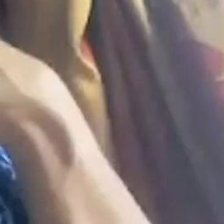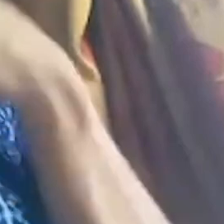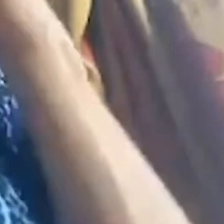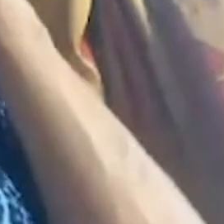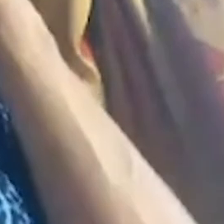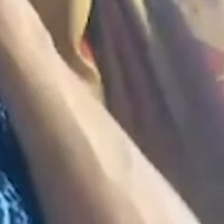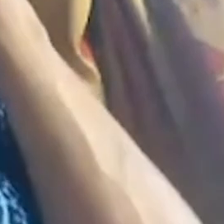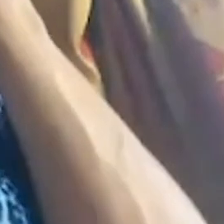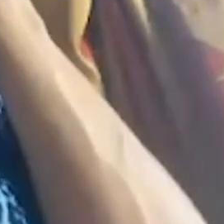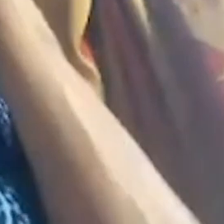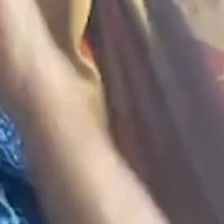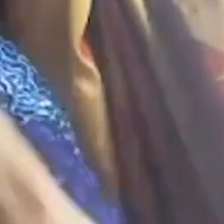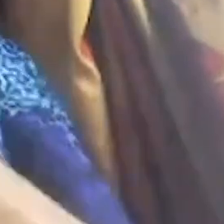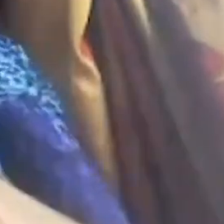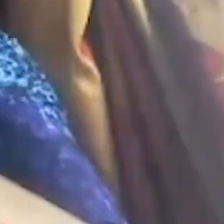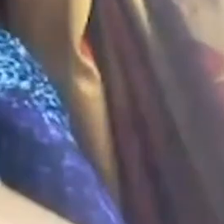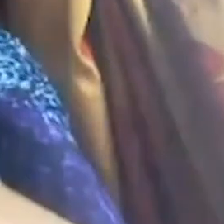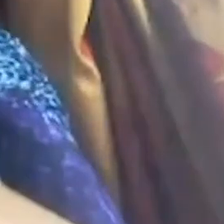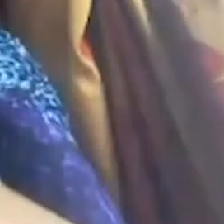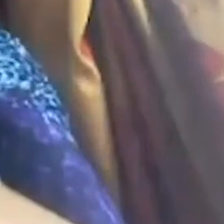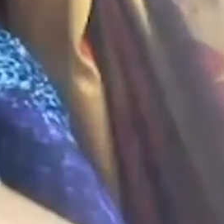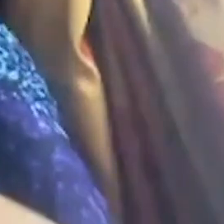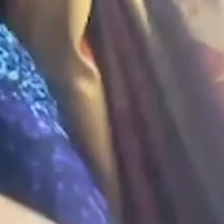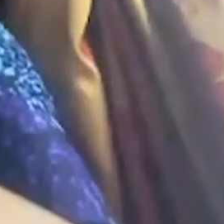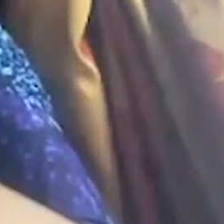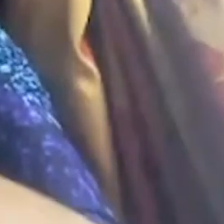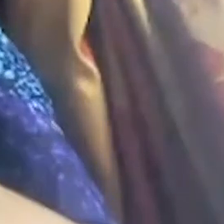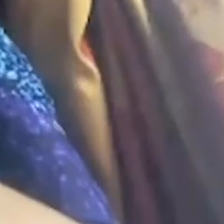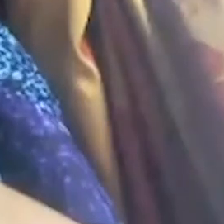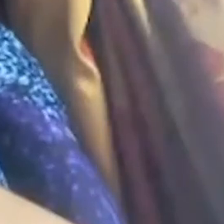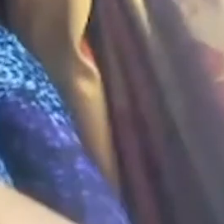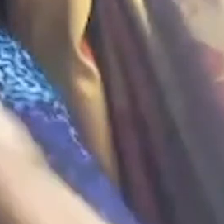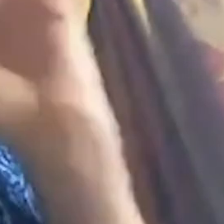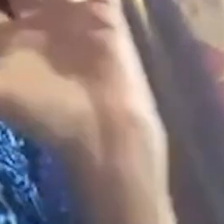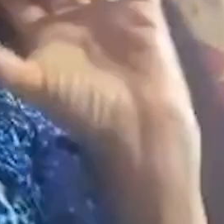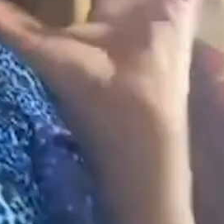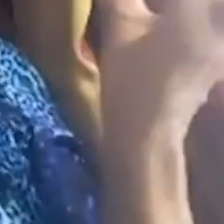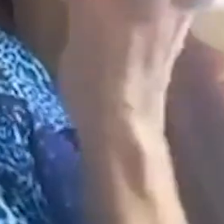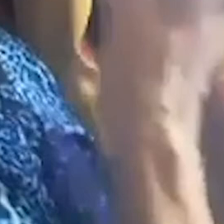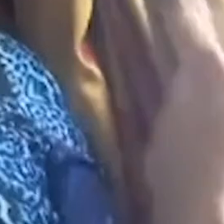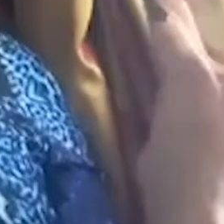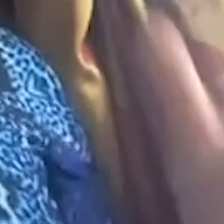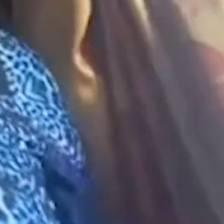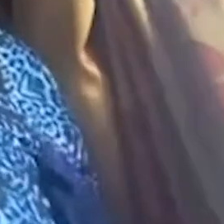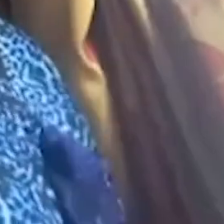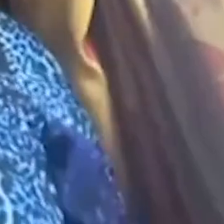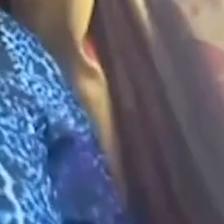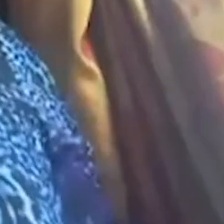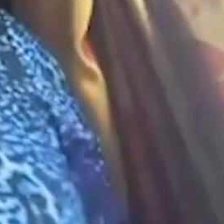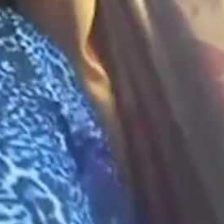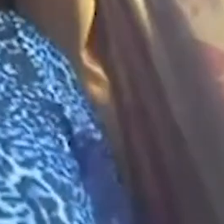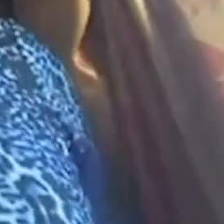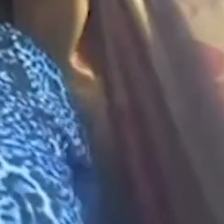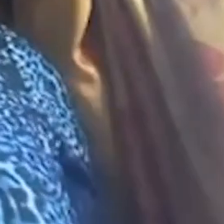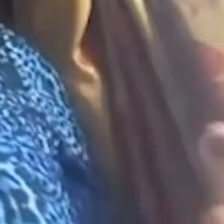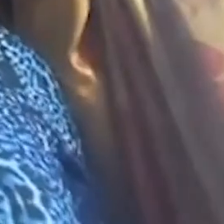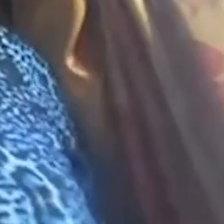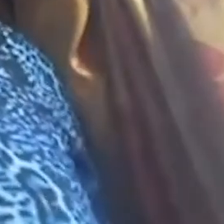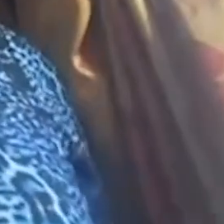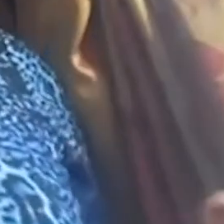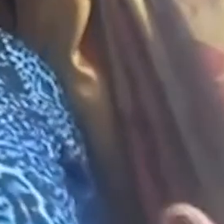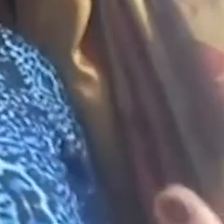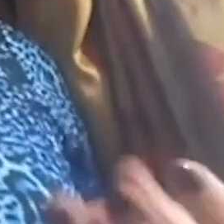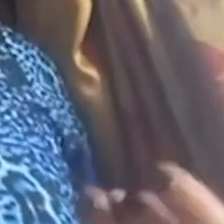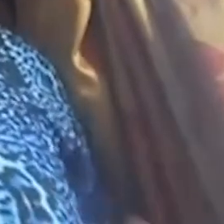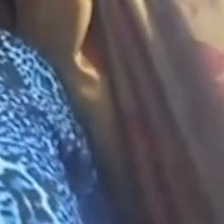incentivar la empresariedad a nivel femenino, ¿verdad? Y sobre todo a nivel de las cinco regiones del país, íbamos